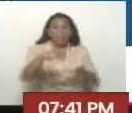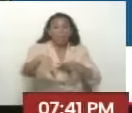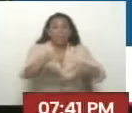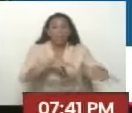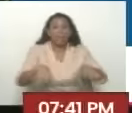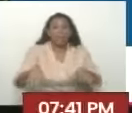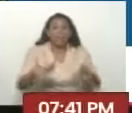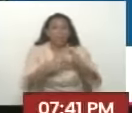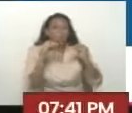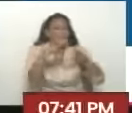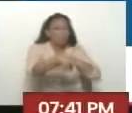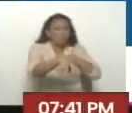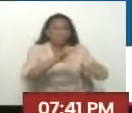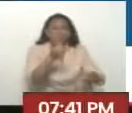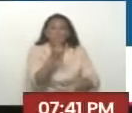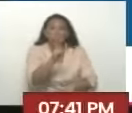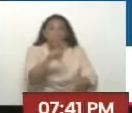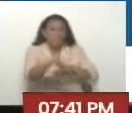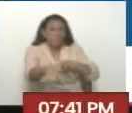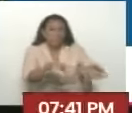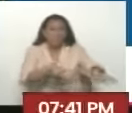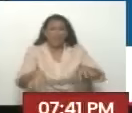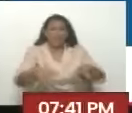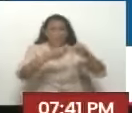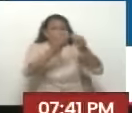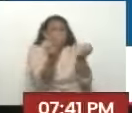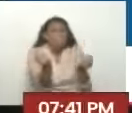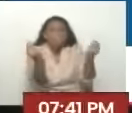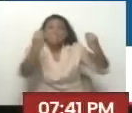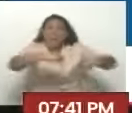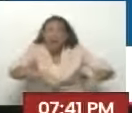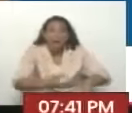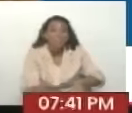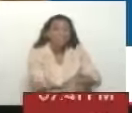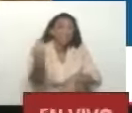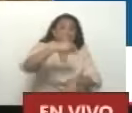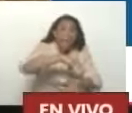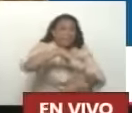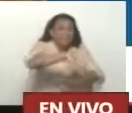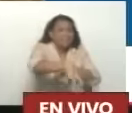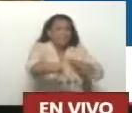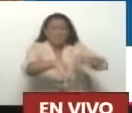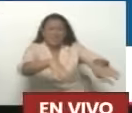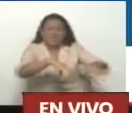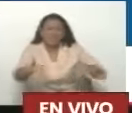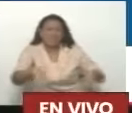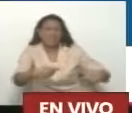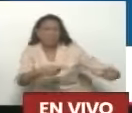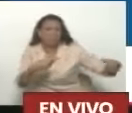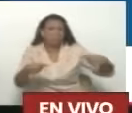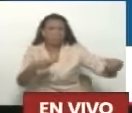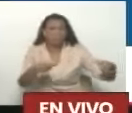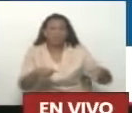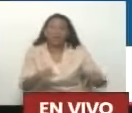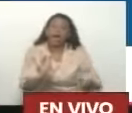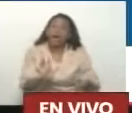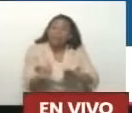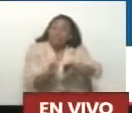Doce pedazos Es responsabilidad De ellos Así de sencillo Así que nosotros